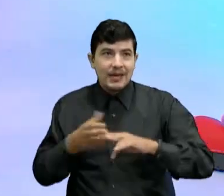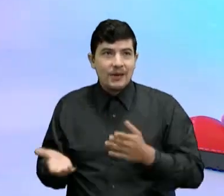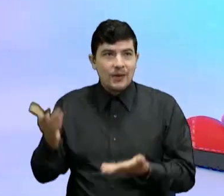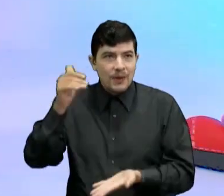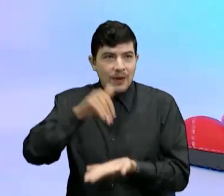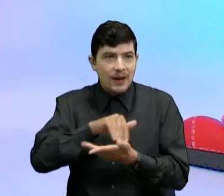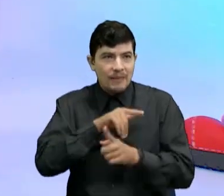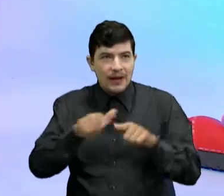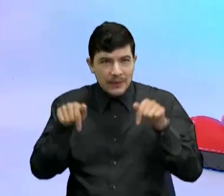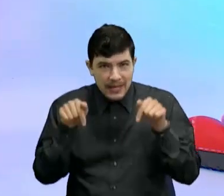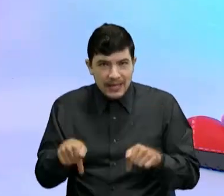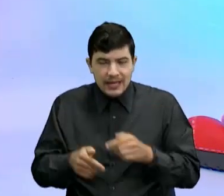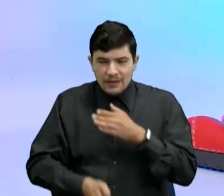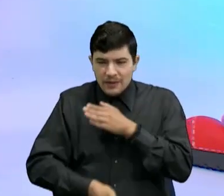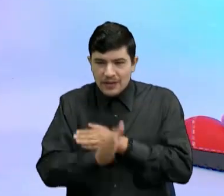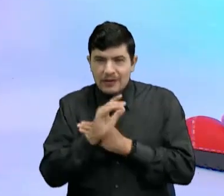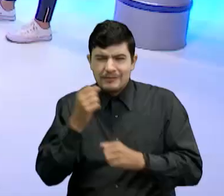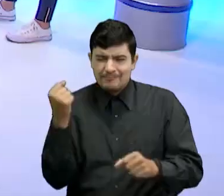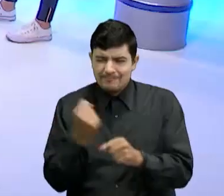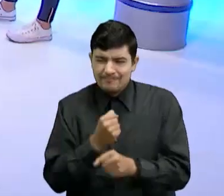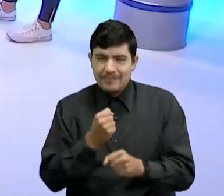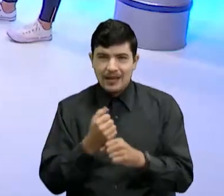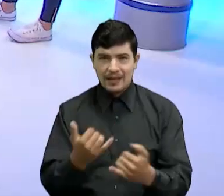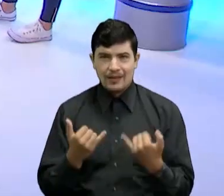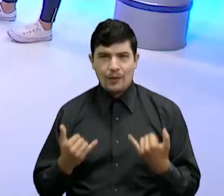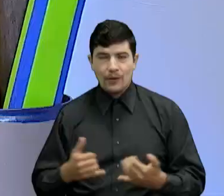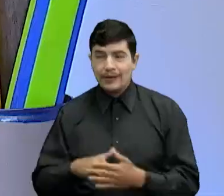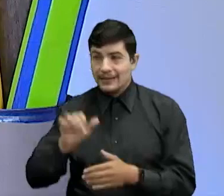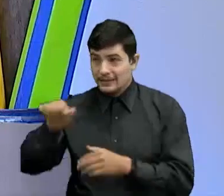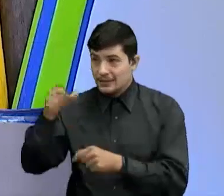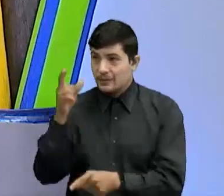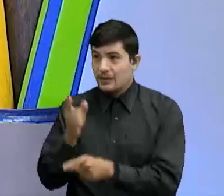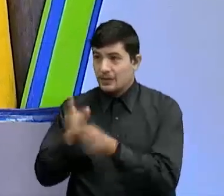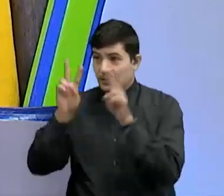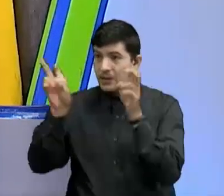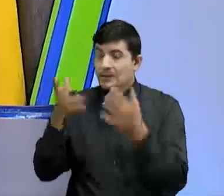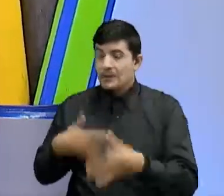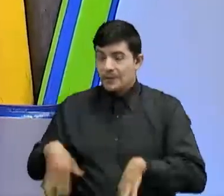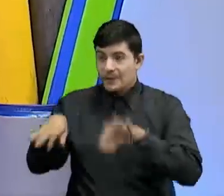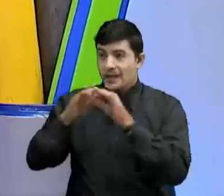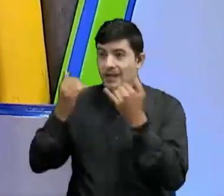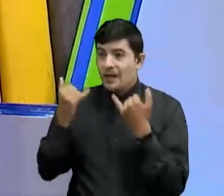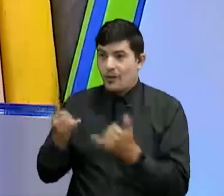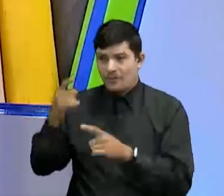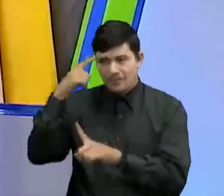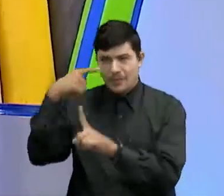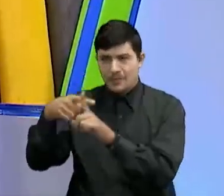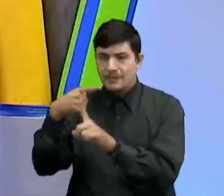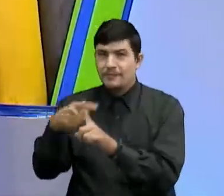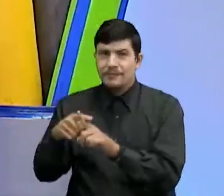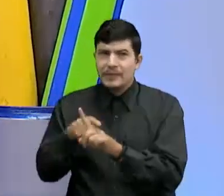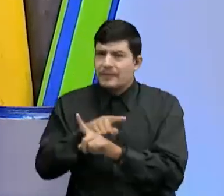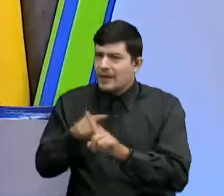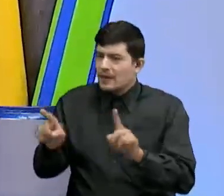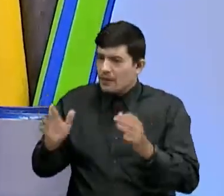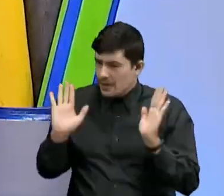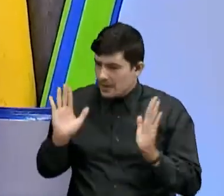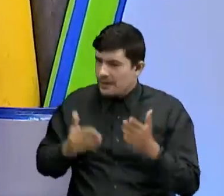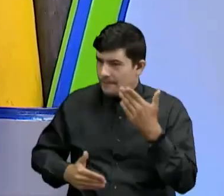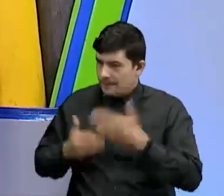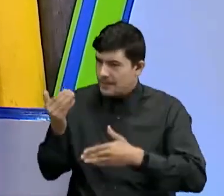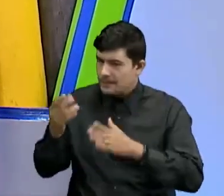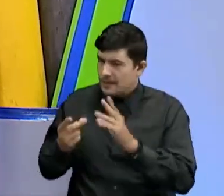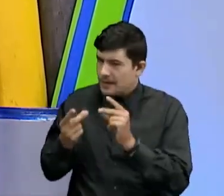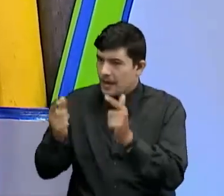Aquí estamos Con las pilas puestas Para hoy Eso es lo más importante Profe Con las pilas puestas Pero Iniciemos de una vez